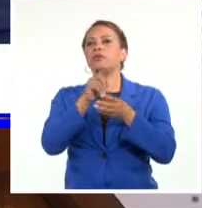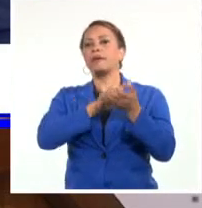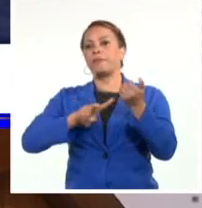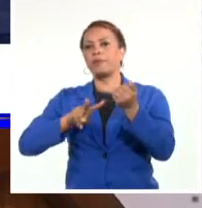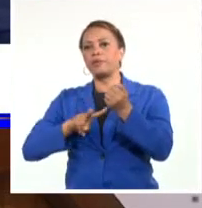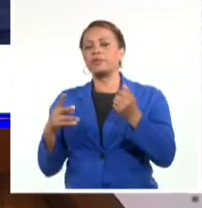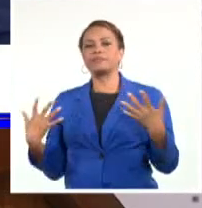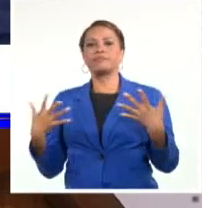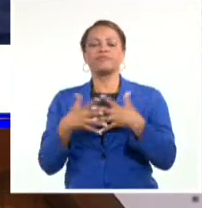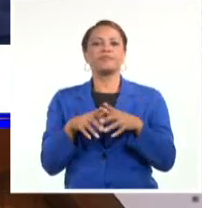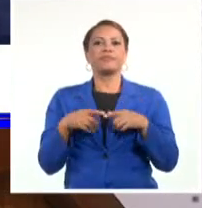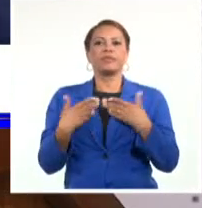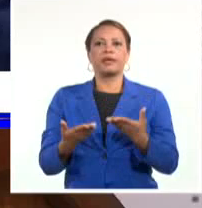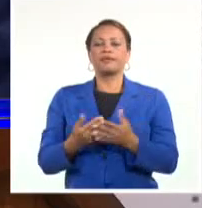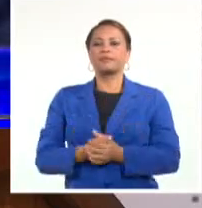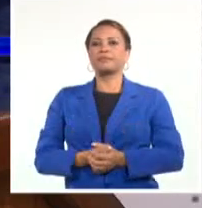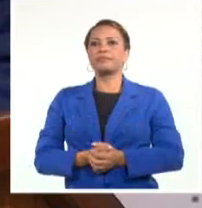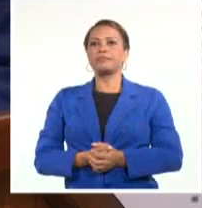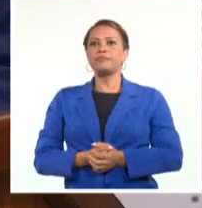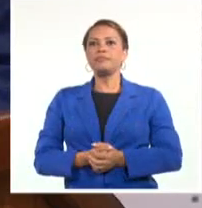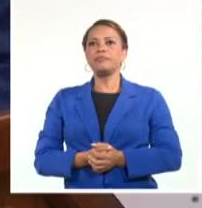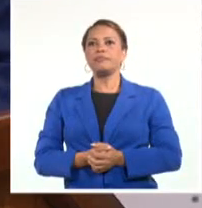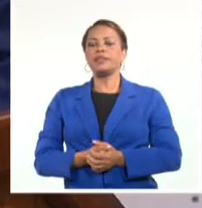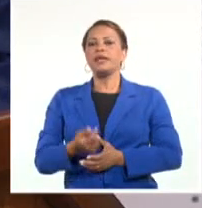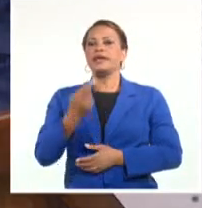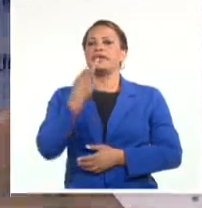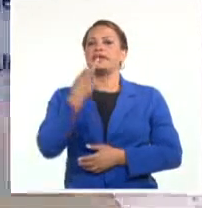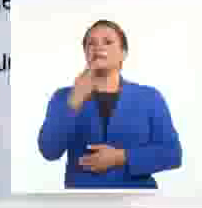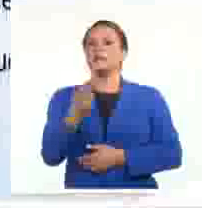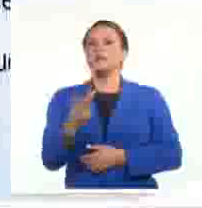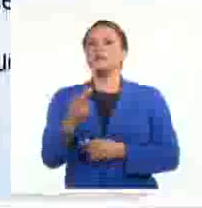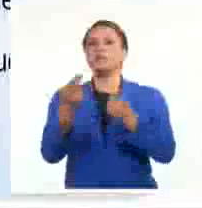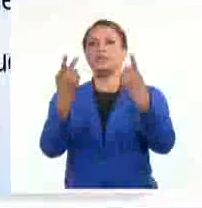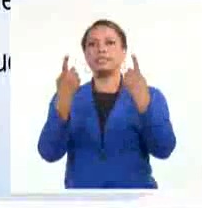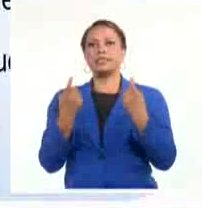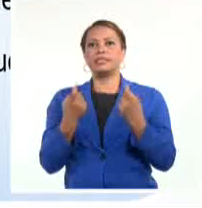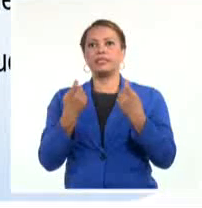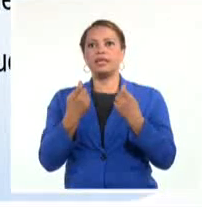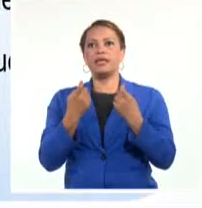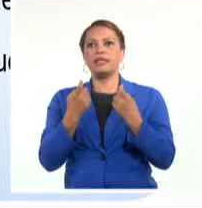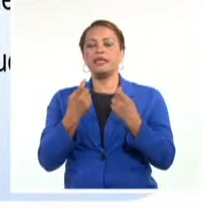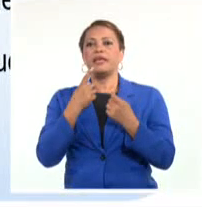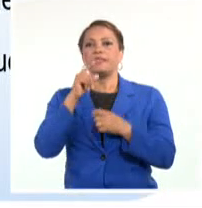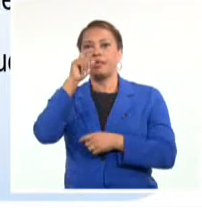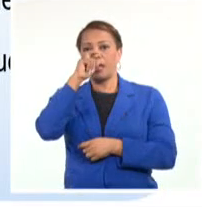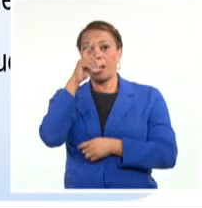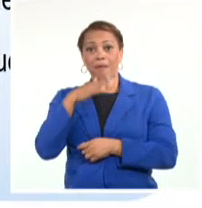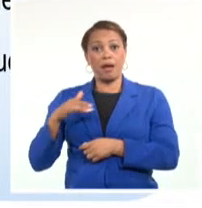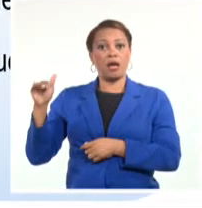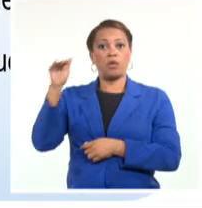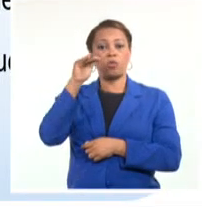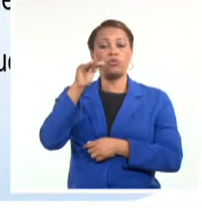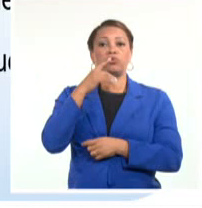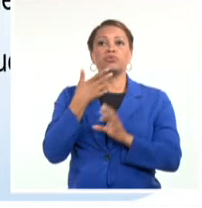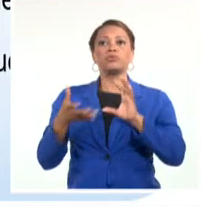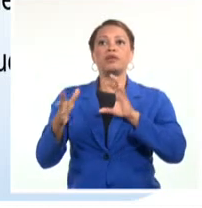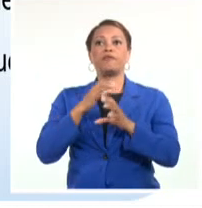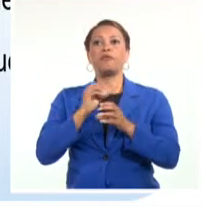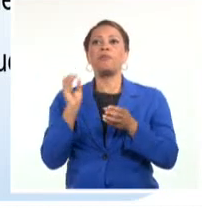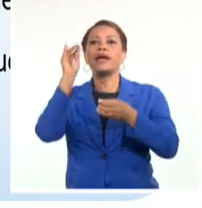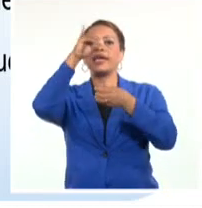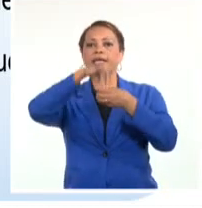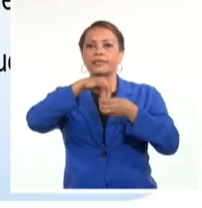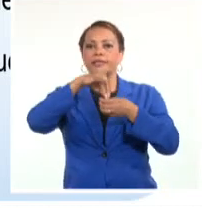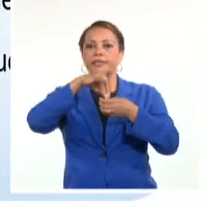relacionados con la respuesta a las necesidades de los adultos mayores de manera integral,